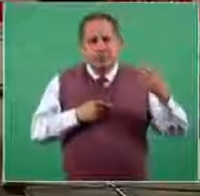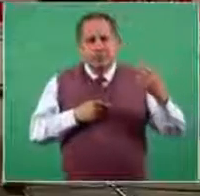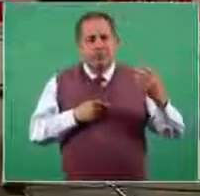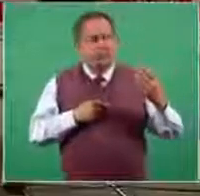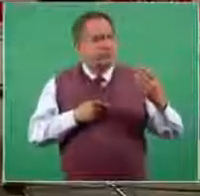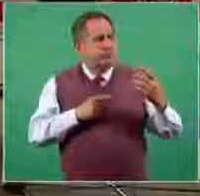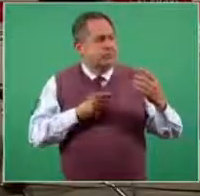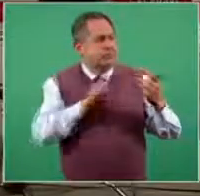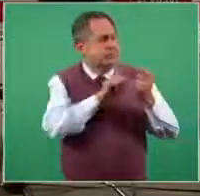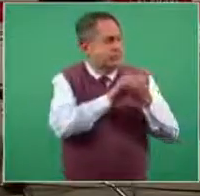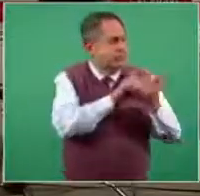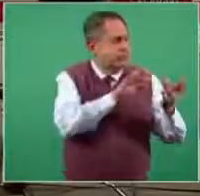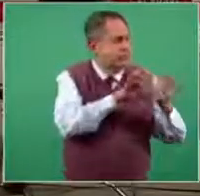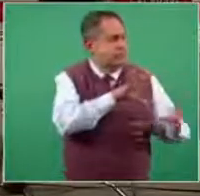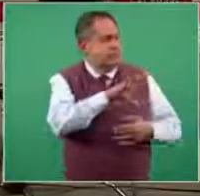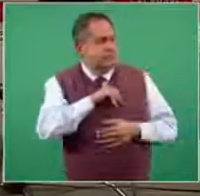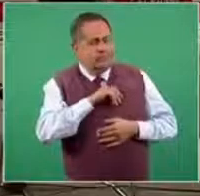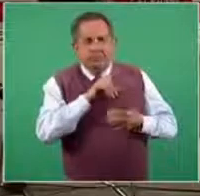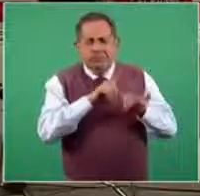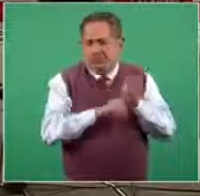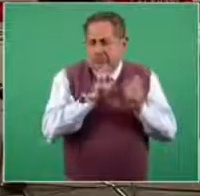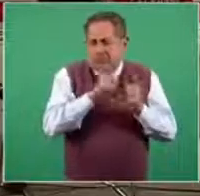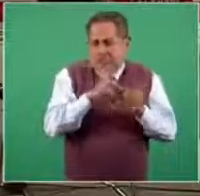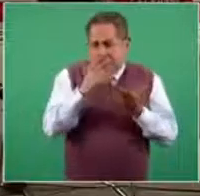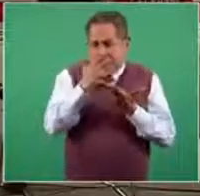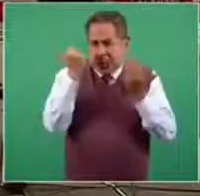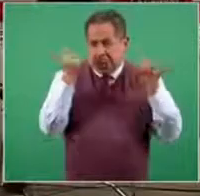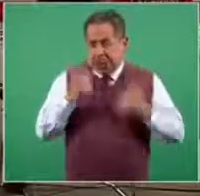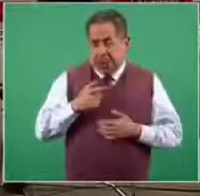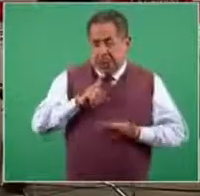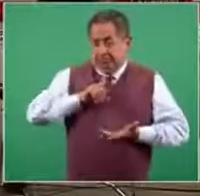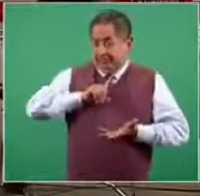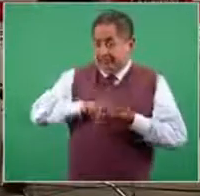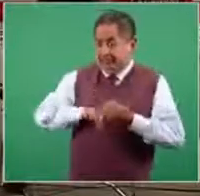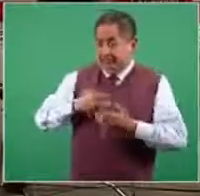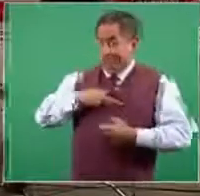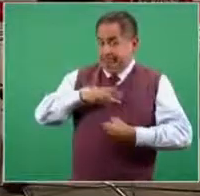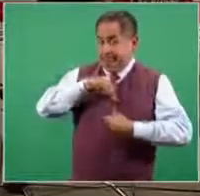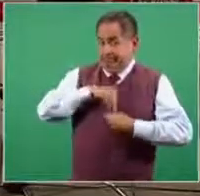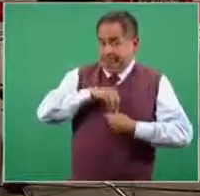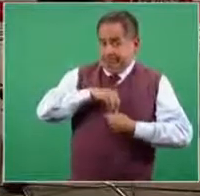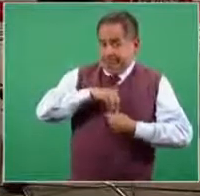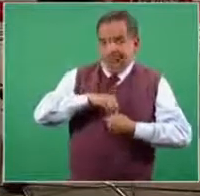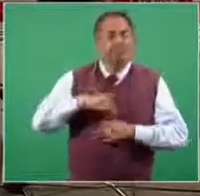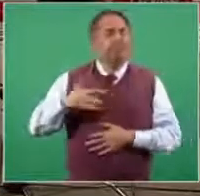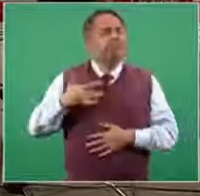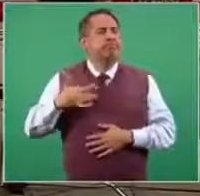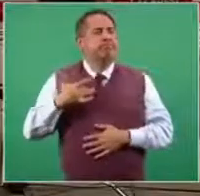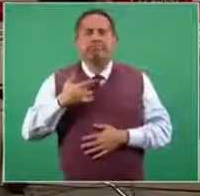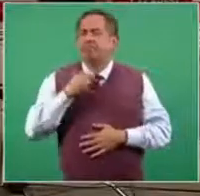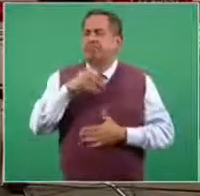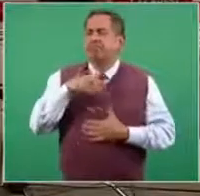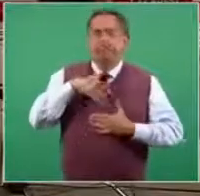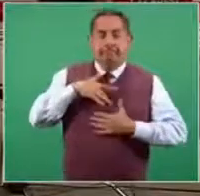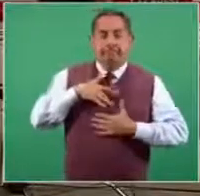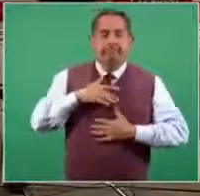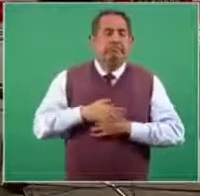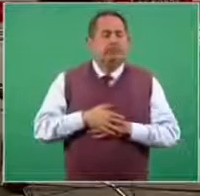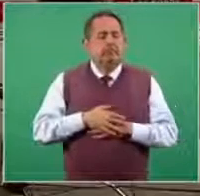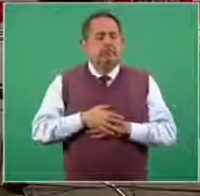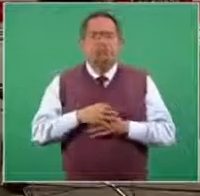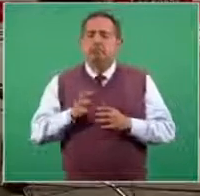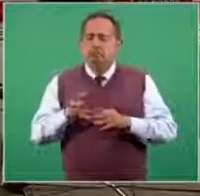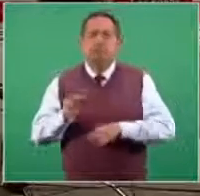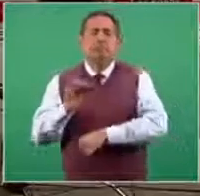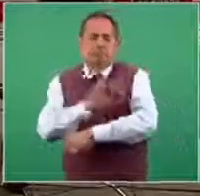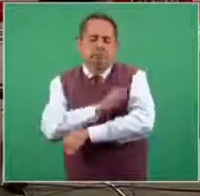que estuvo cercana a alguien con COVID y que en ese momento no tiene ninguna manifestación. Se le pone la vacuna